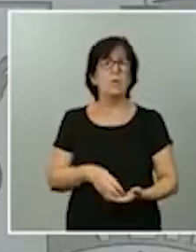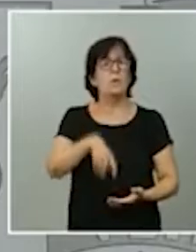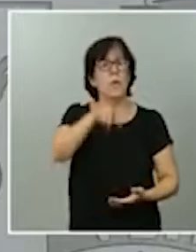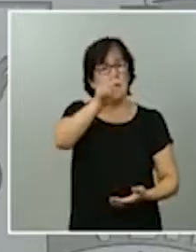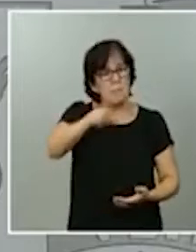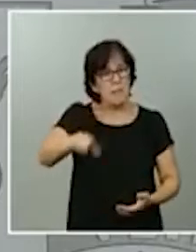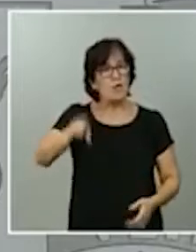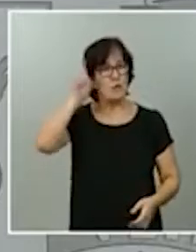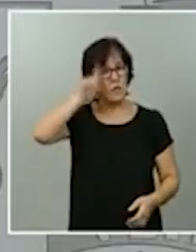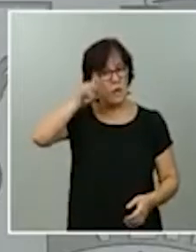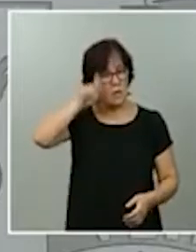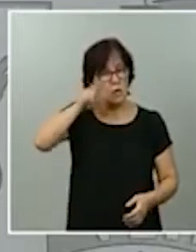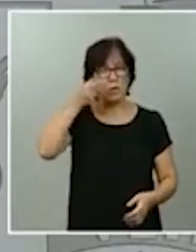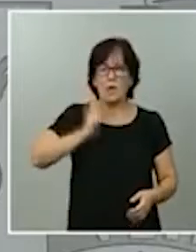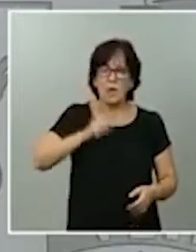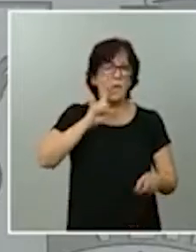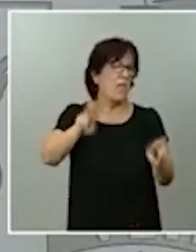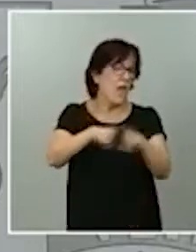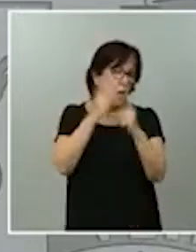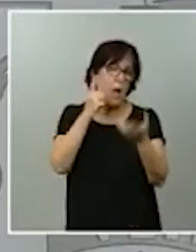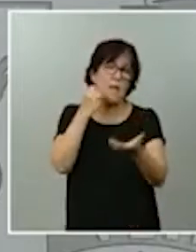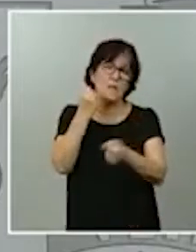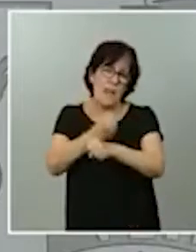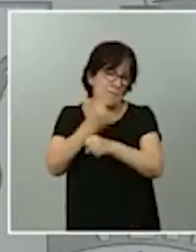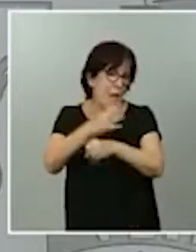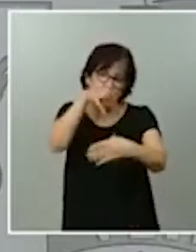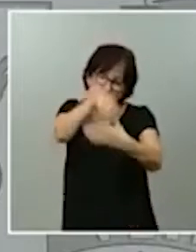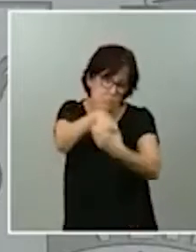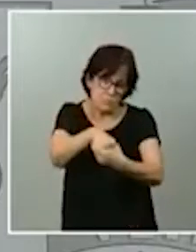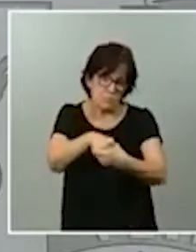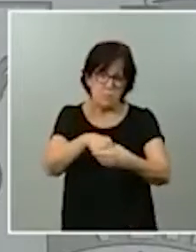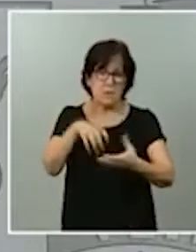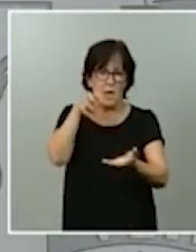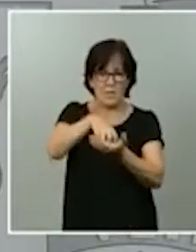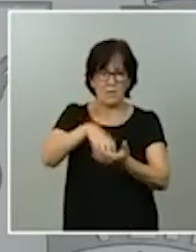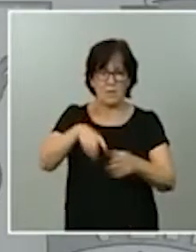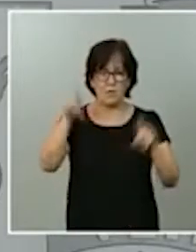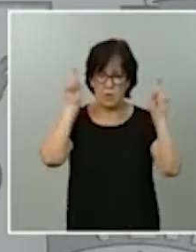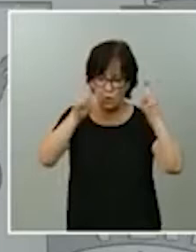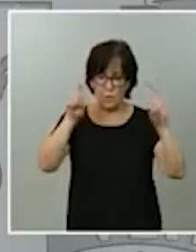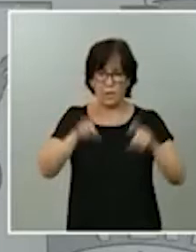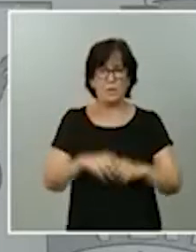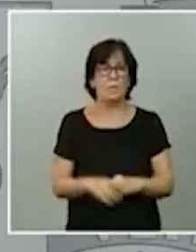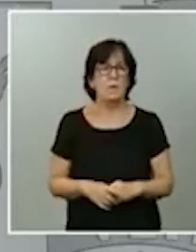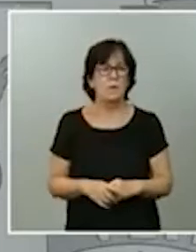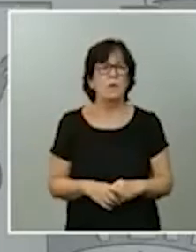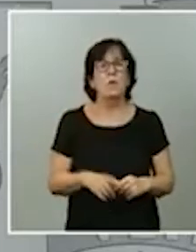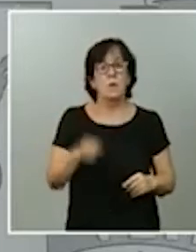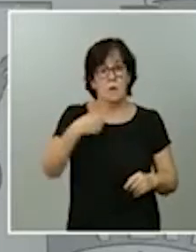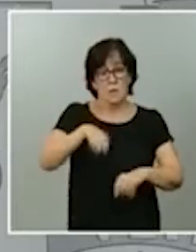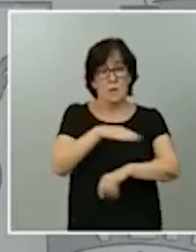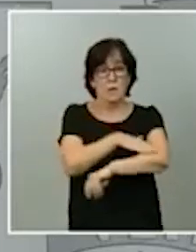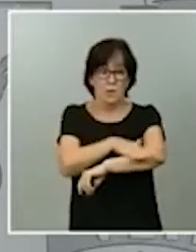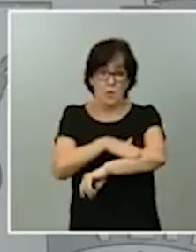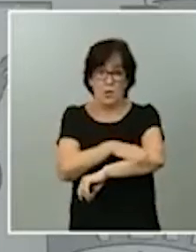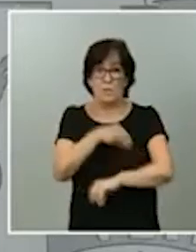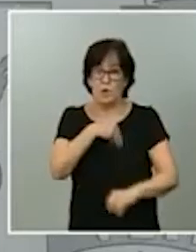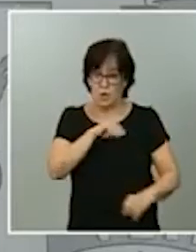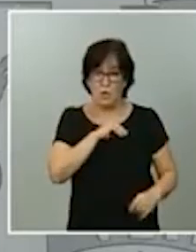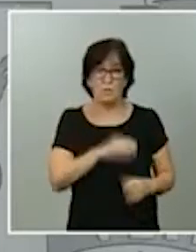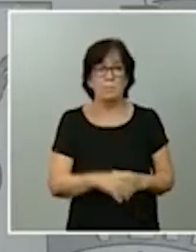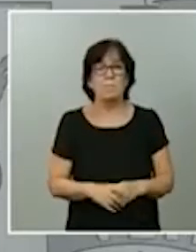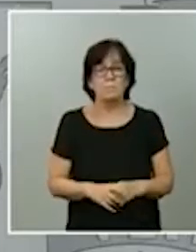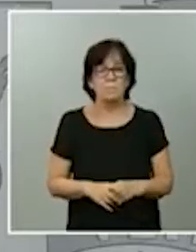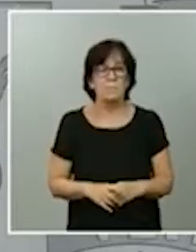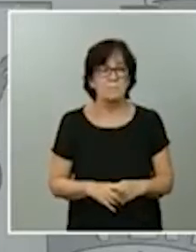Sean profesores, sean trabajadores de esos centros educativos. En eso está el Gobierno de España y, en ese sentido, creo que están